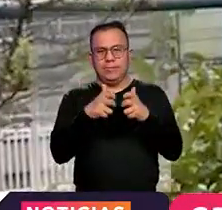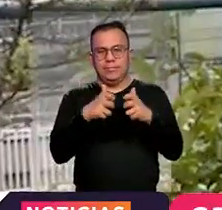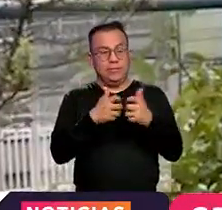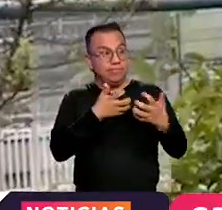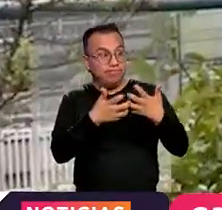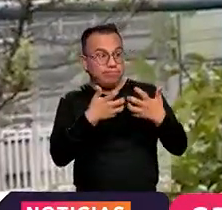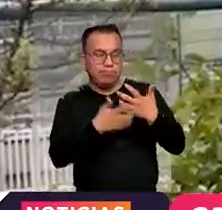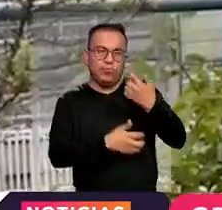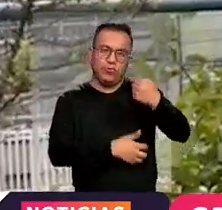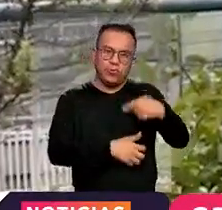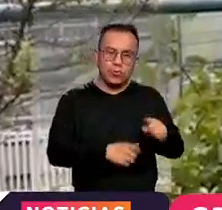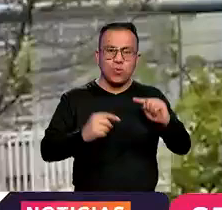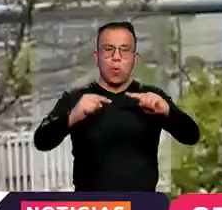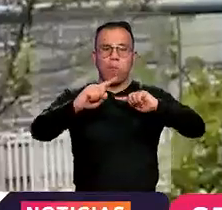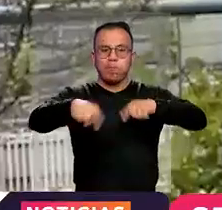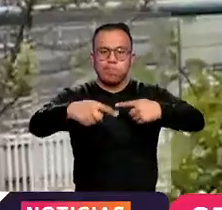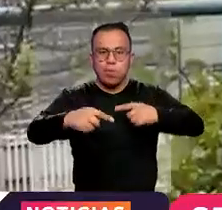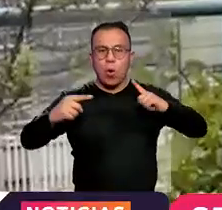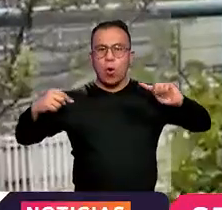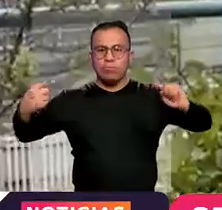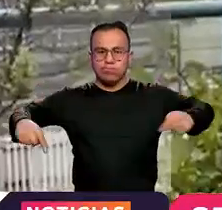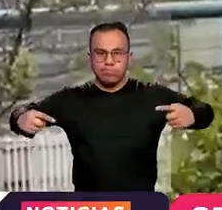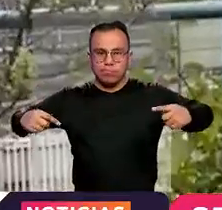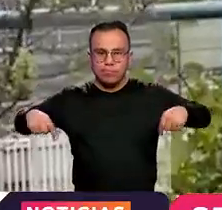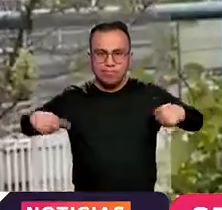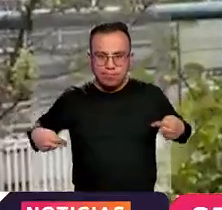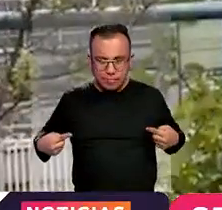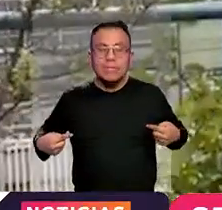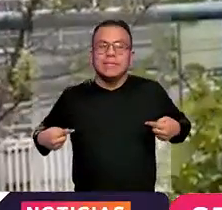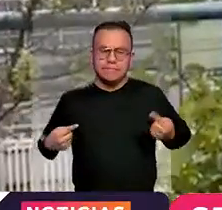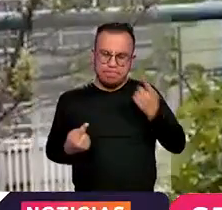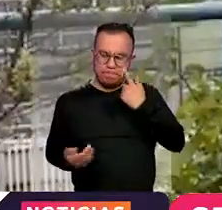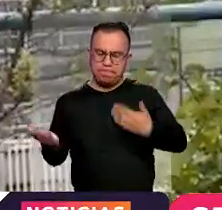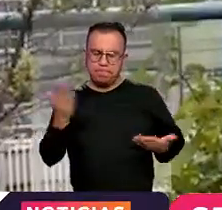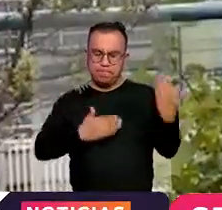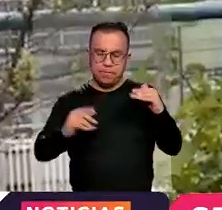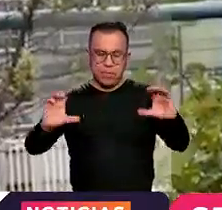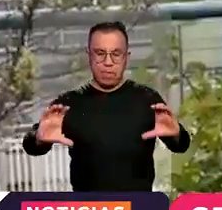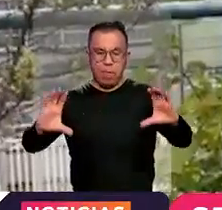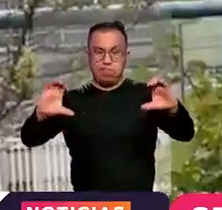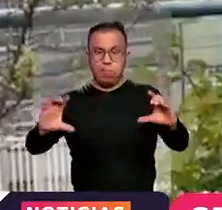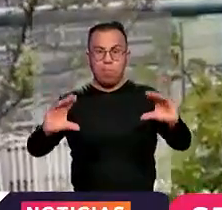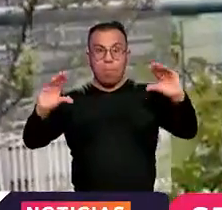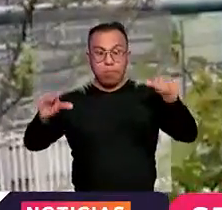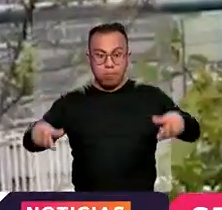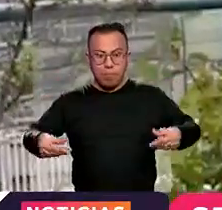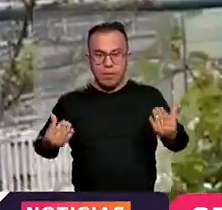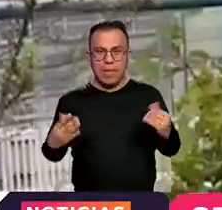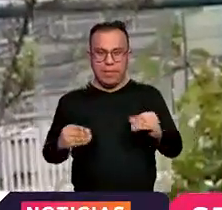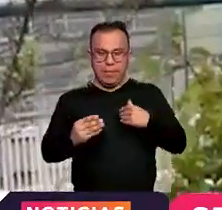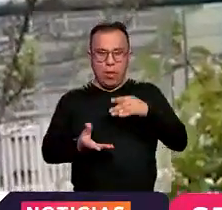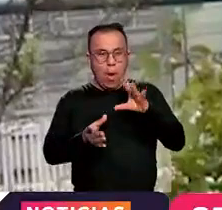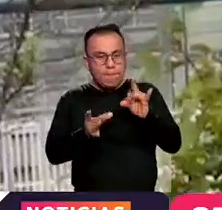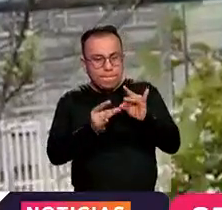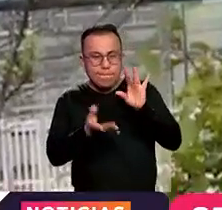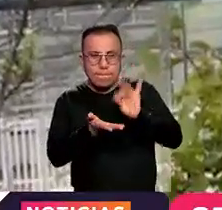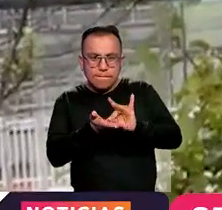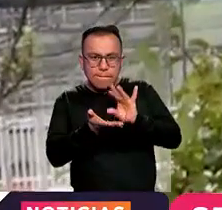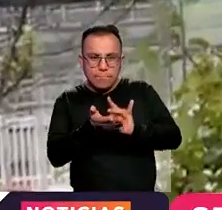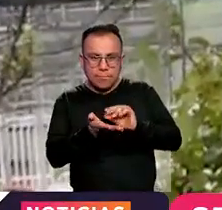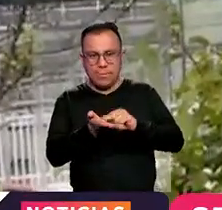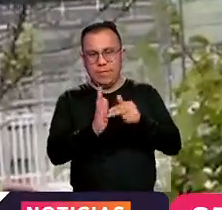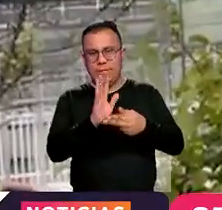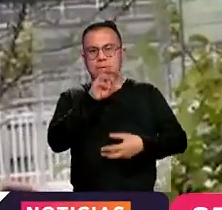vehículo, las llantas o los neumáticos, mirar los niveles de presión, mirar la adherencia de los neumáticos, que son muy